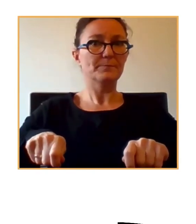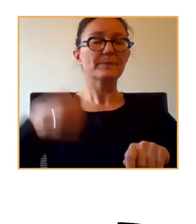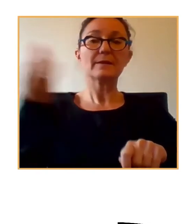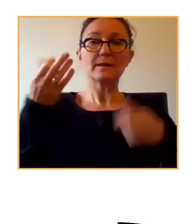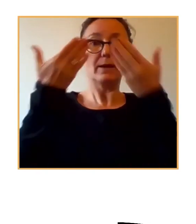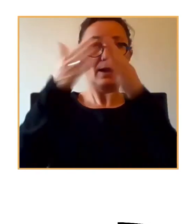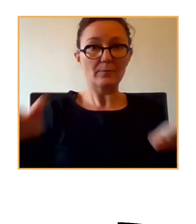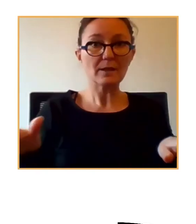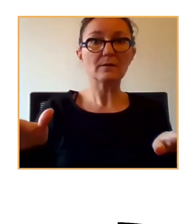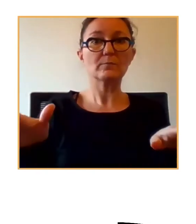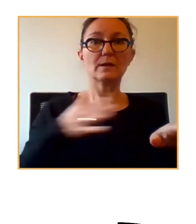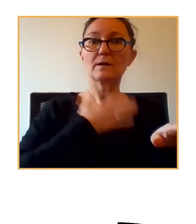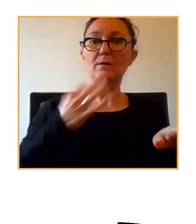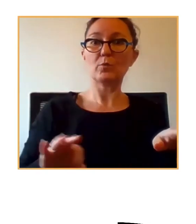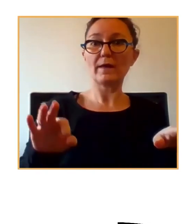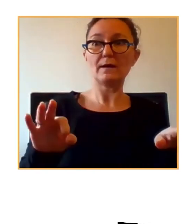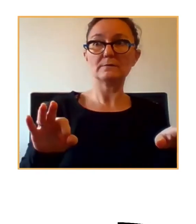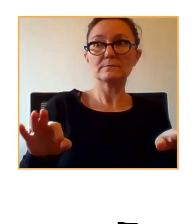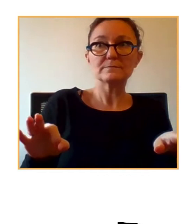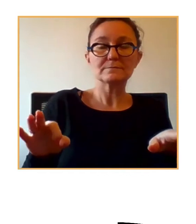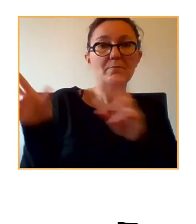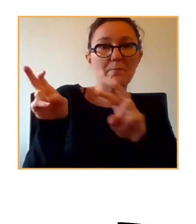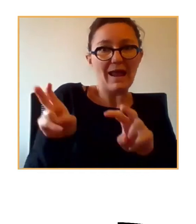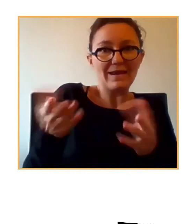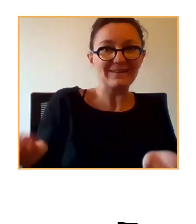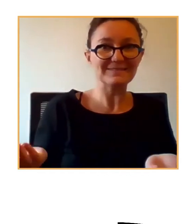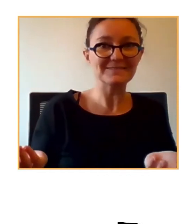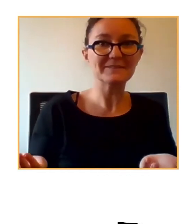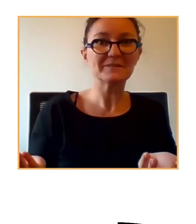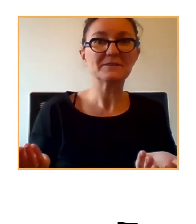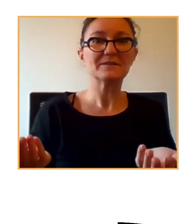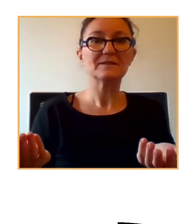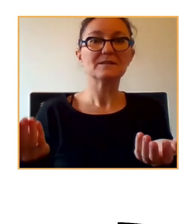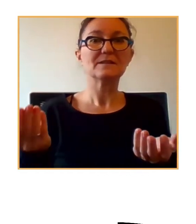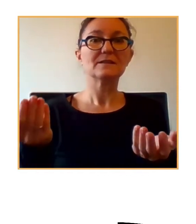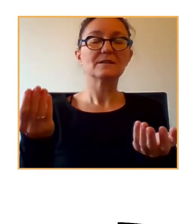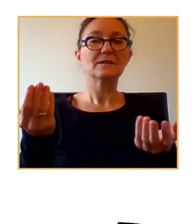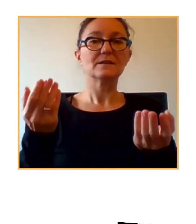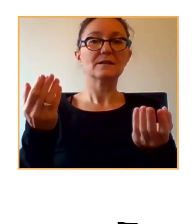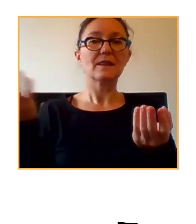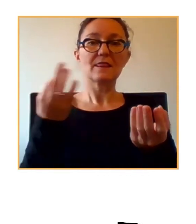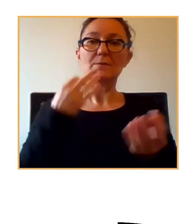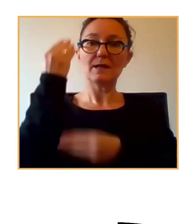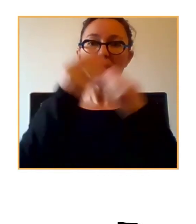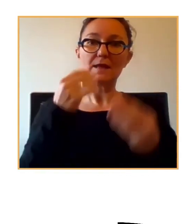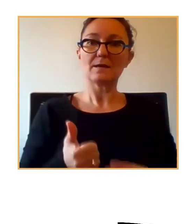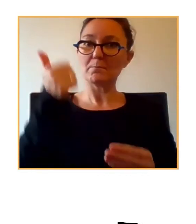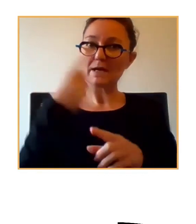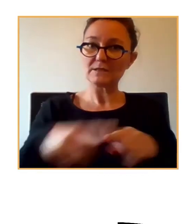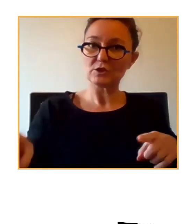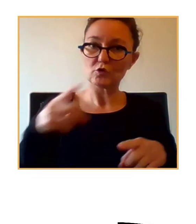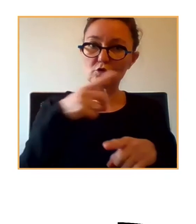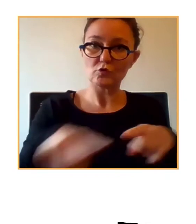abiertos para que puedan servir. Creo que la pregunta iba por ahí, ¿no? Entonces, creo que hay que hacer más cosas y darle